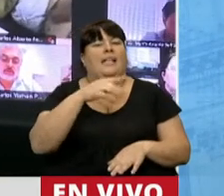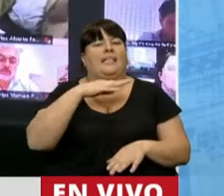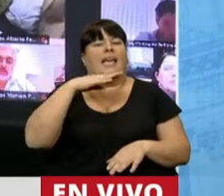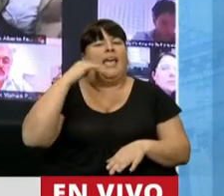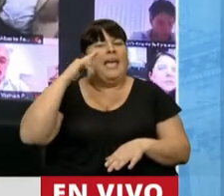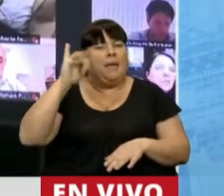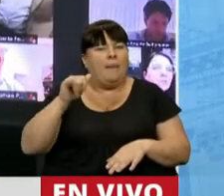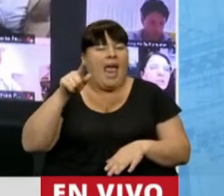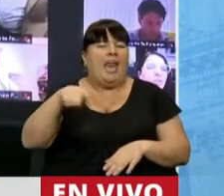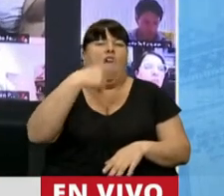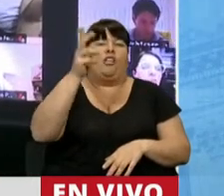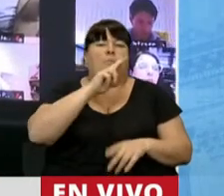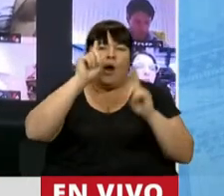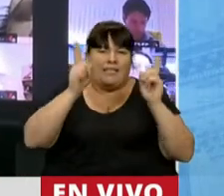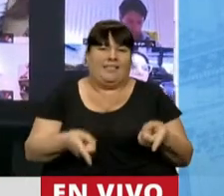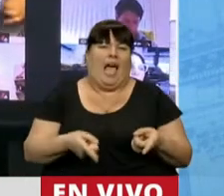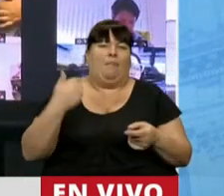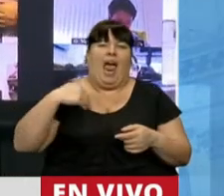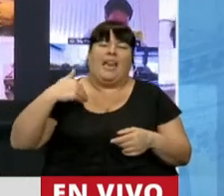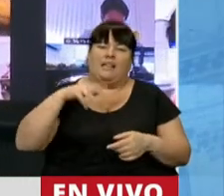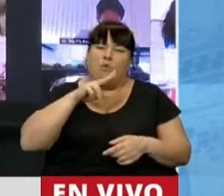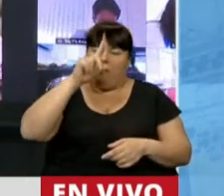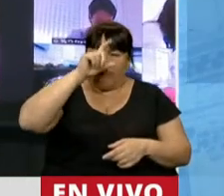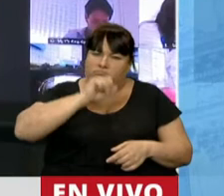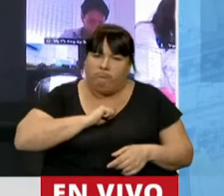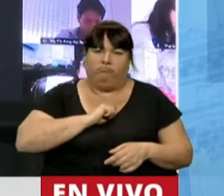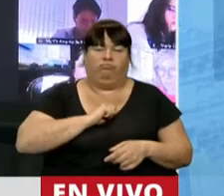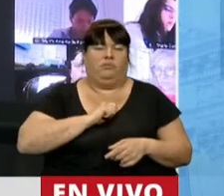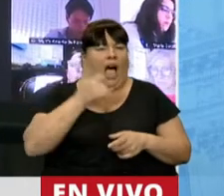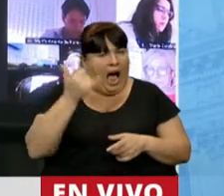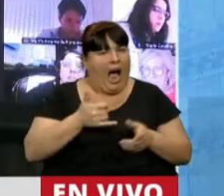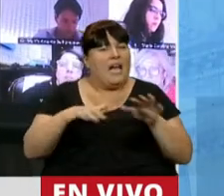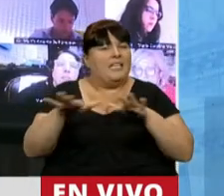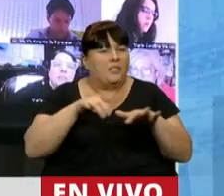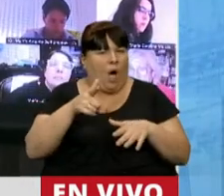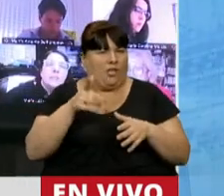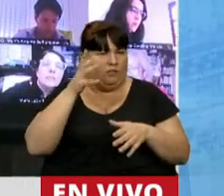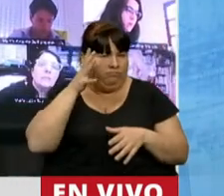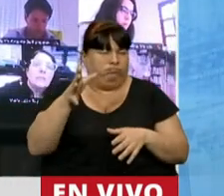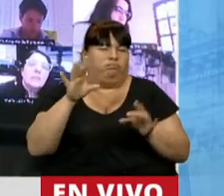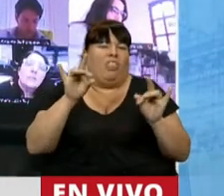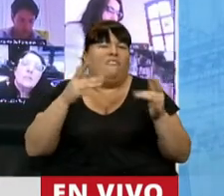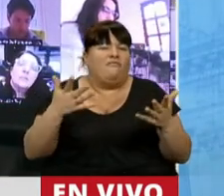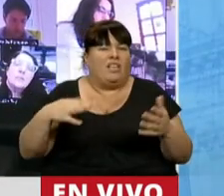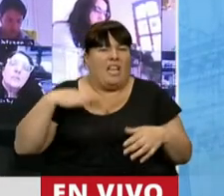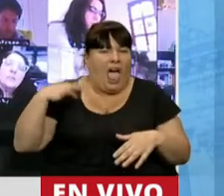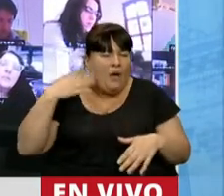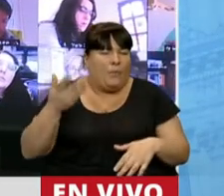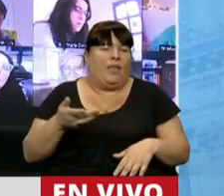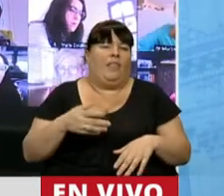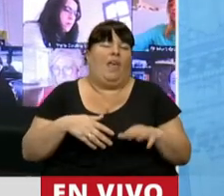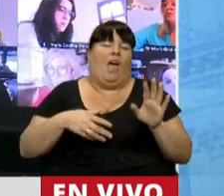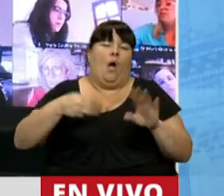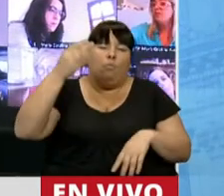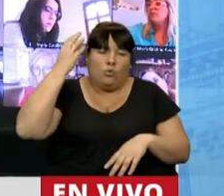Jiménez, como ella, de muchas mujeres de Argentina que atraviesan situaciones muy difíciles de vida, que muchas